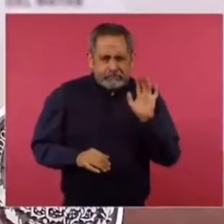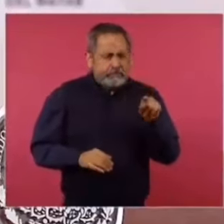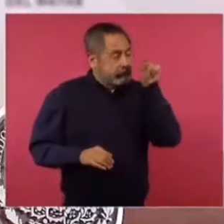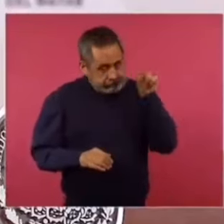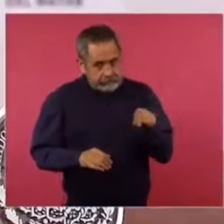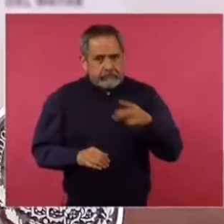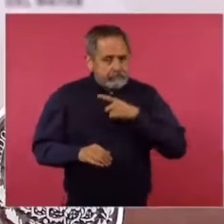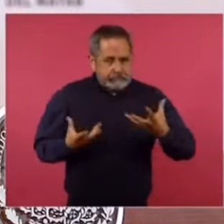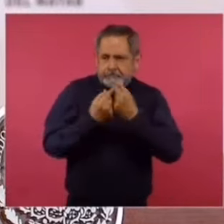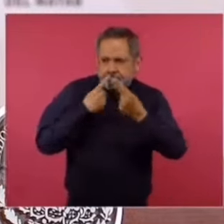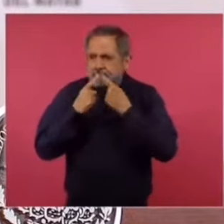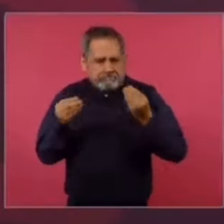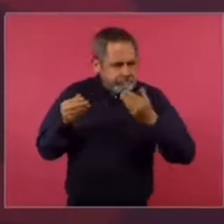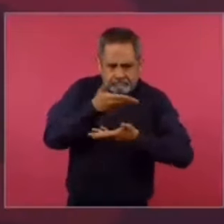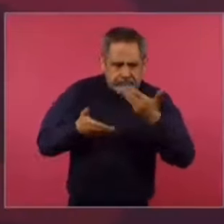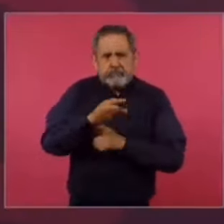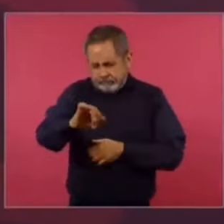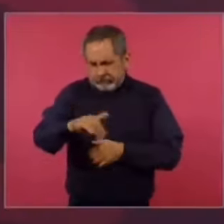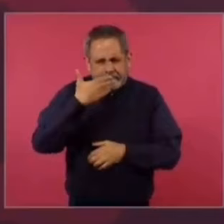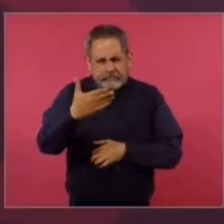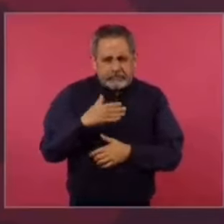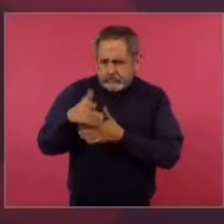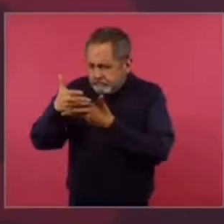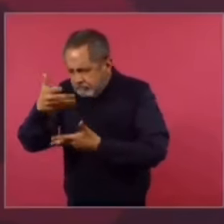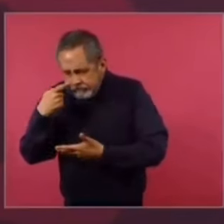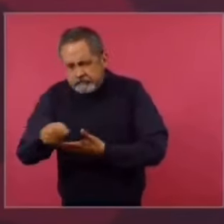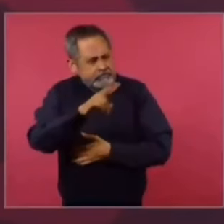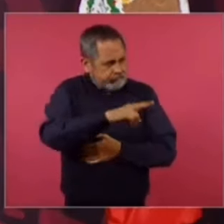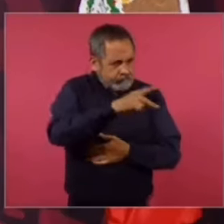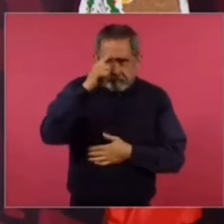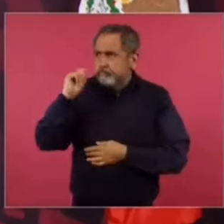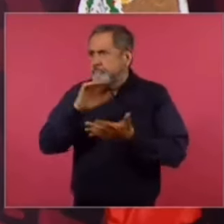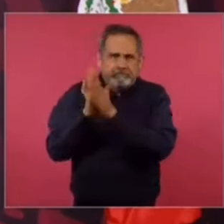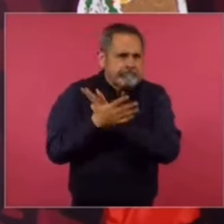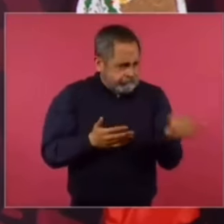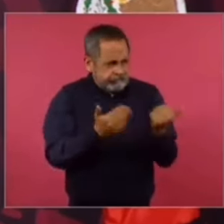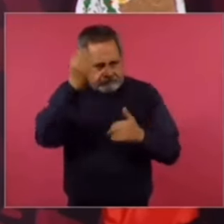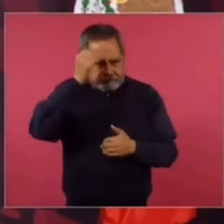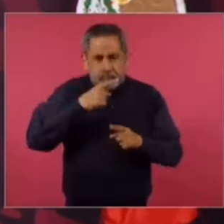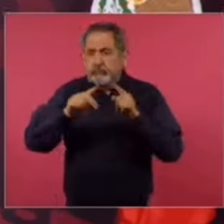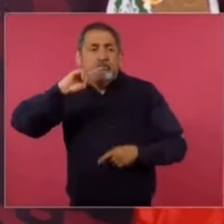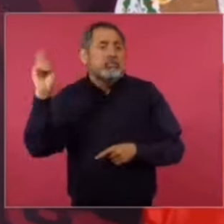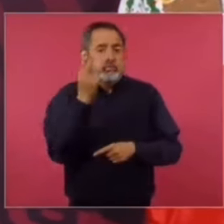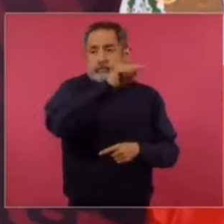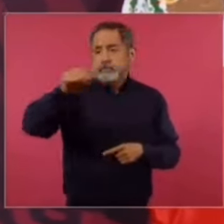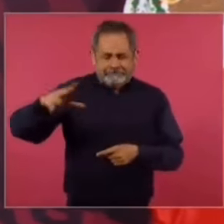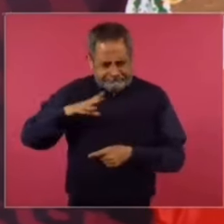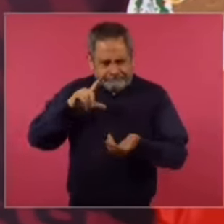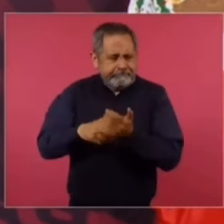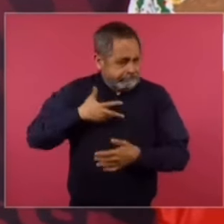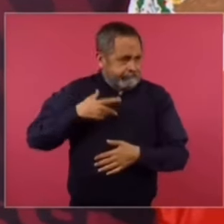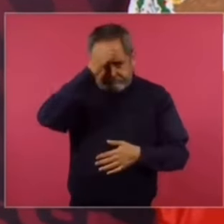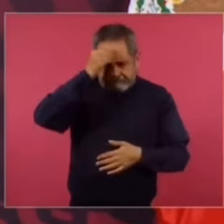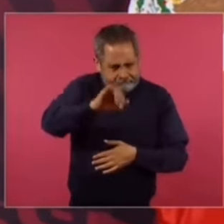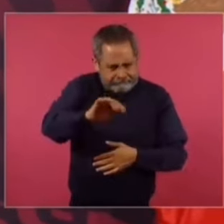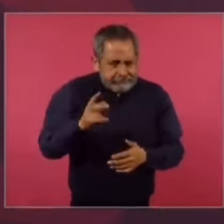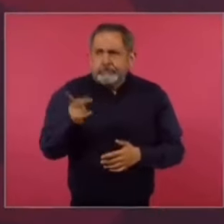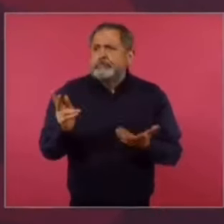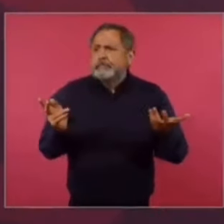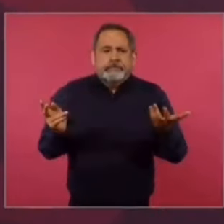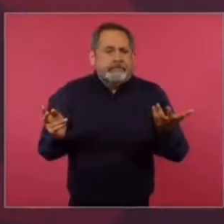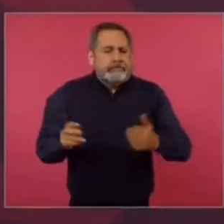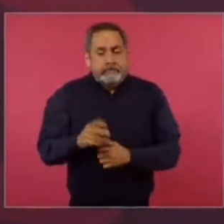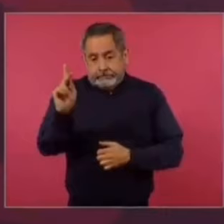ahí es donde debe darse el debate, el análisis sobre la realidad para transformarla. Todas las universidades tienen ese papel. Pero,